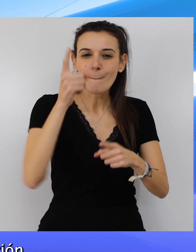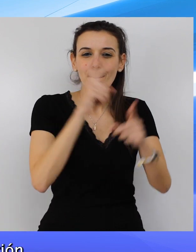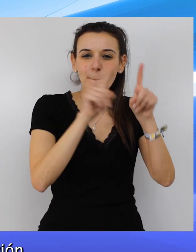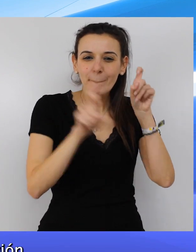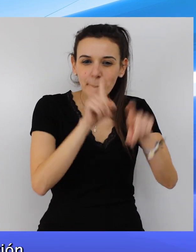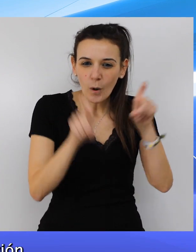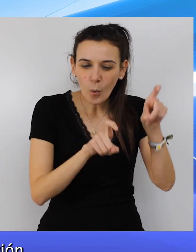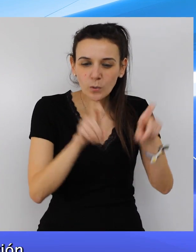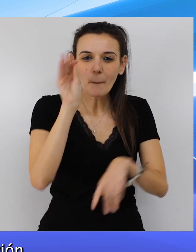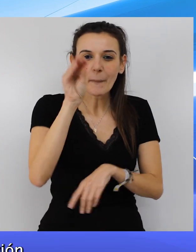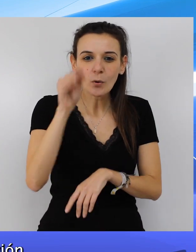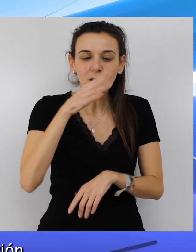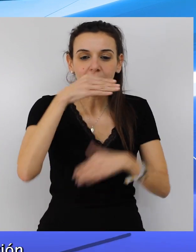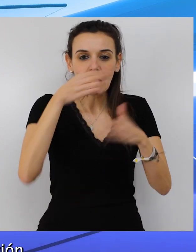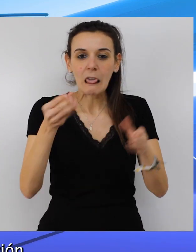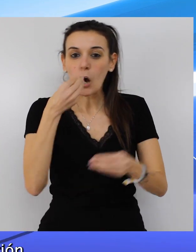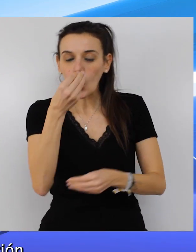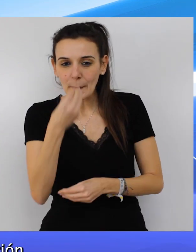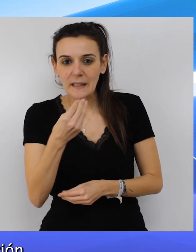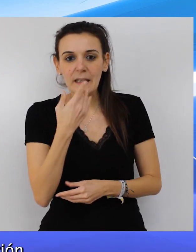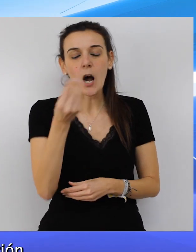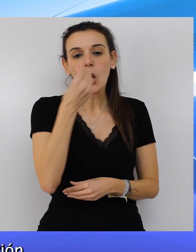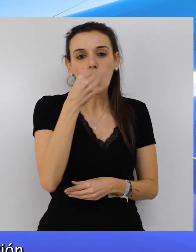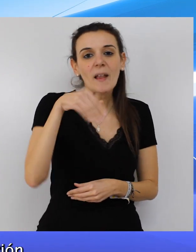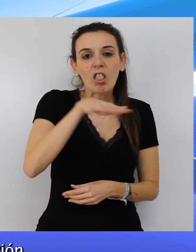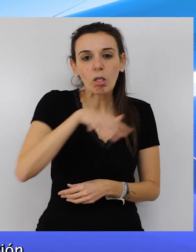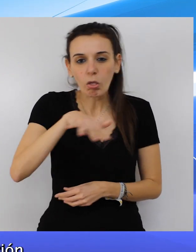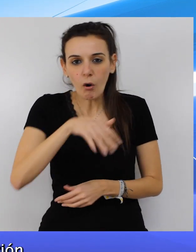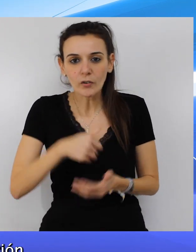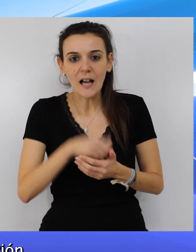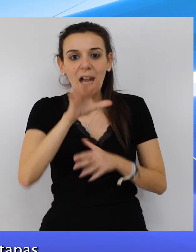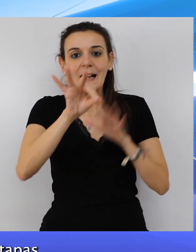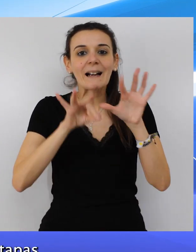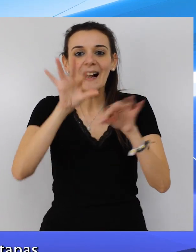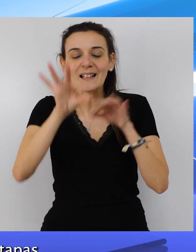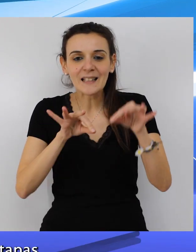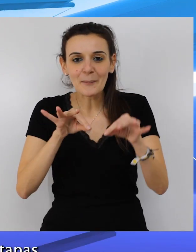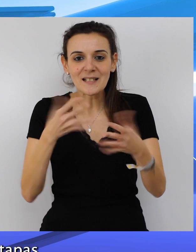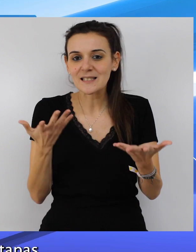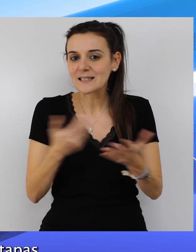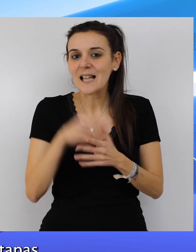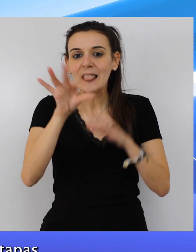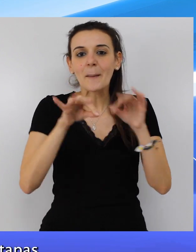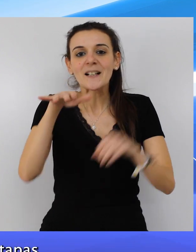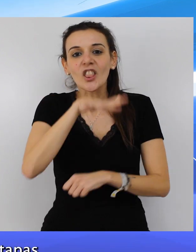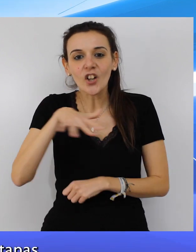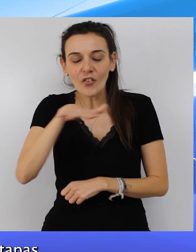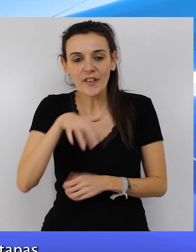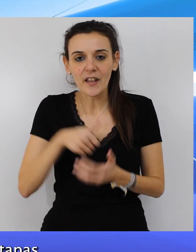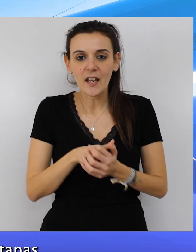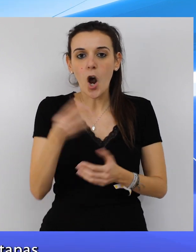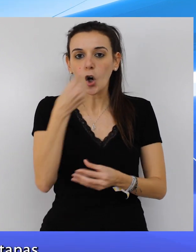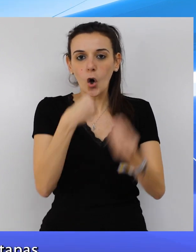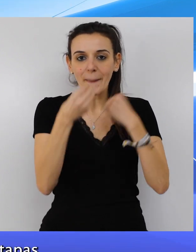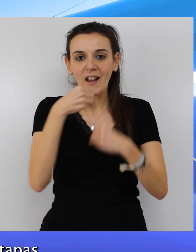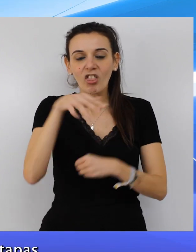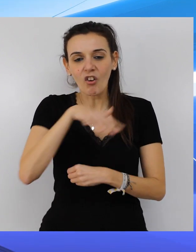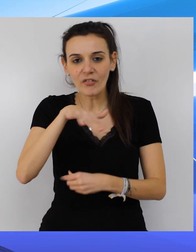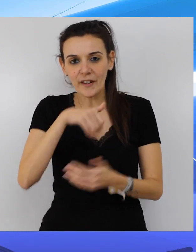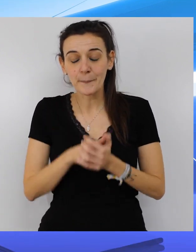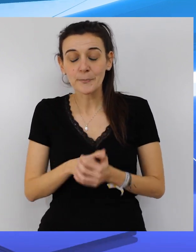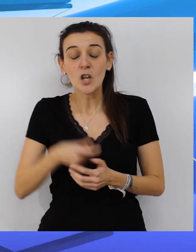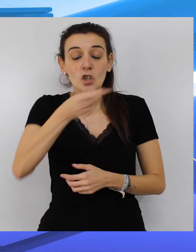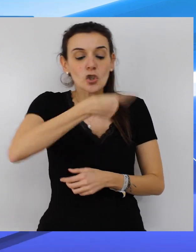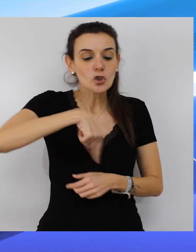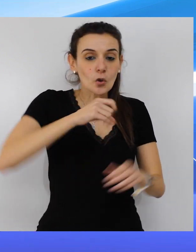me preguntan también por restauración, donde pueden, como dicen ellos, tapas, donde pueden tomar tapas o donde pueden comer.